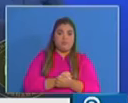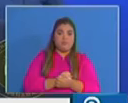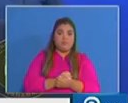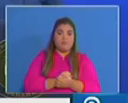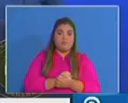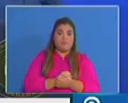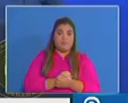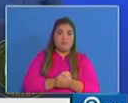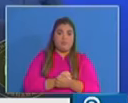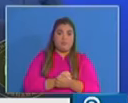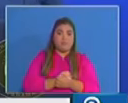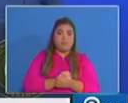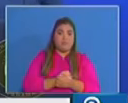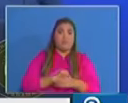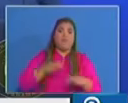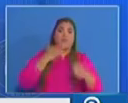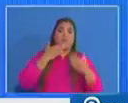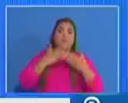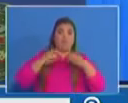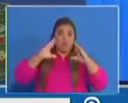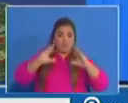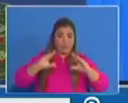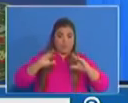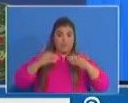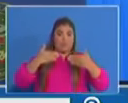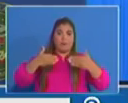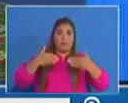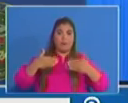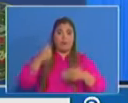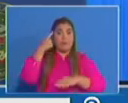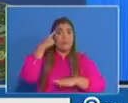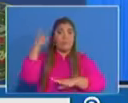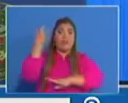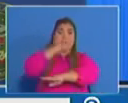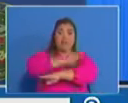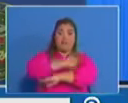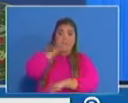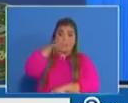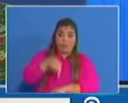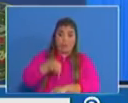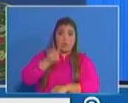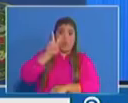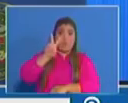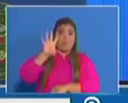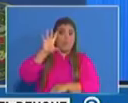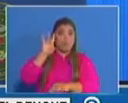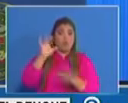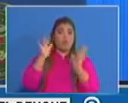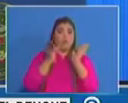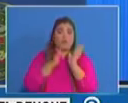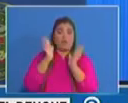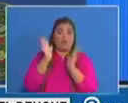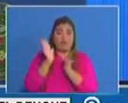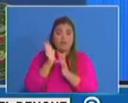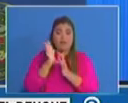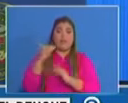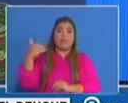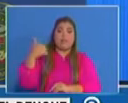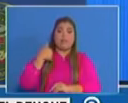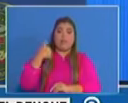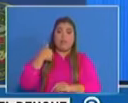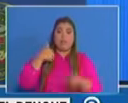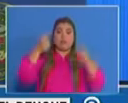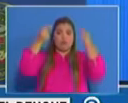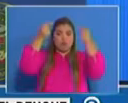Buenas tardes, equipo Panamá. Para el día de hoy, 28 de abril, tenemos un total